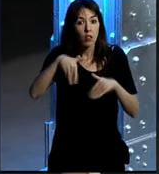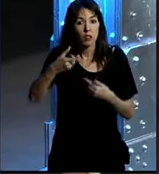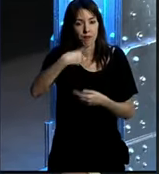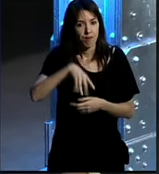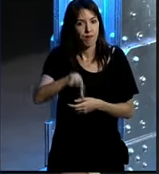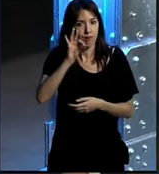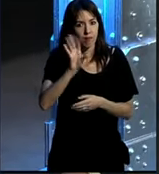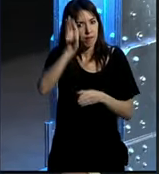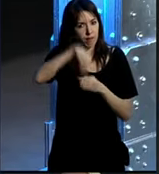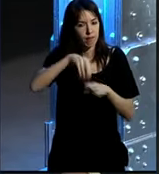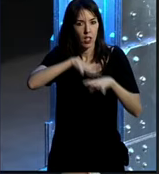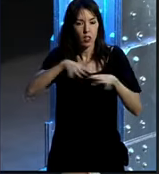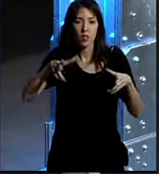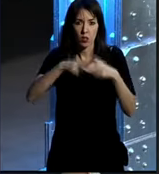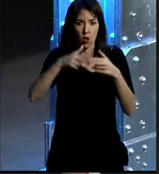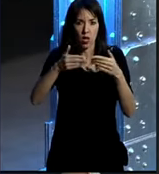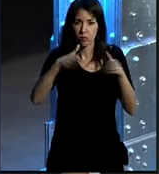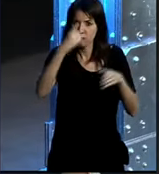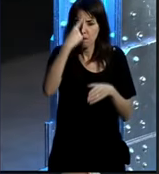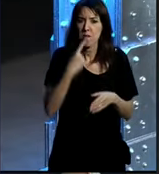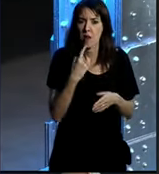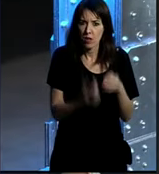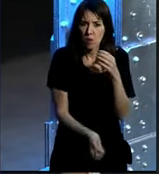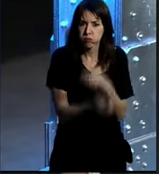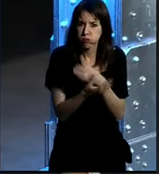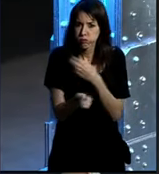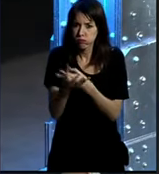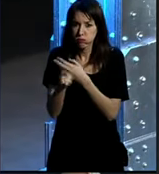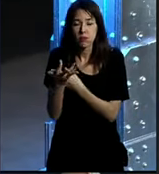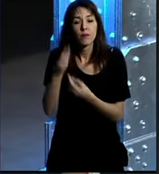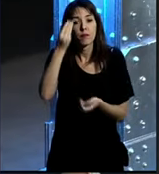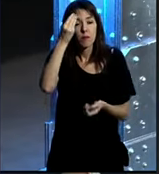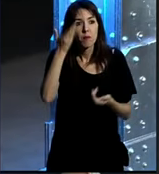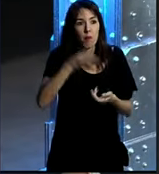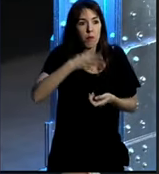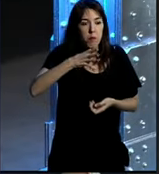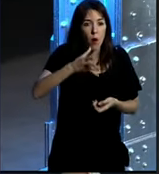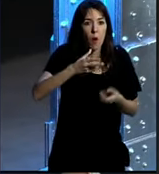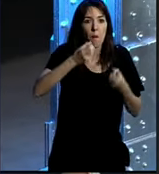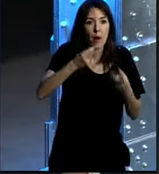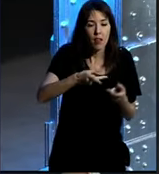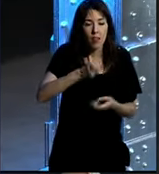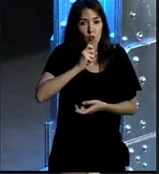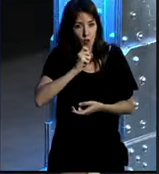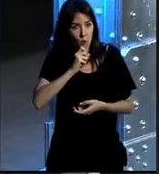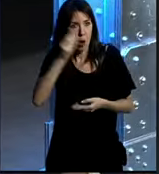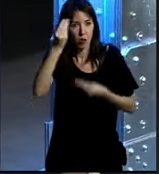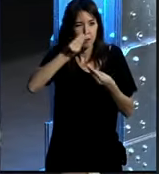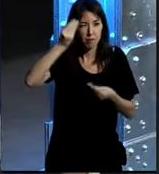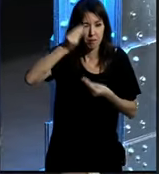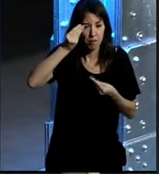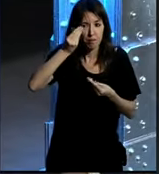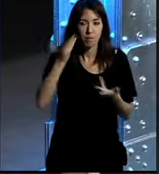decidimos evidentemente estar abrir nuestros perfiles pensamos el por qué el para qué y el cómo y a nosotros